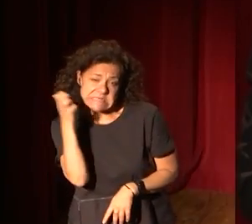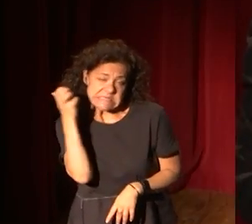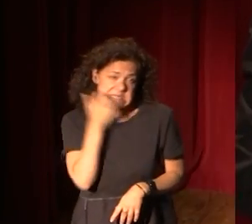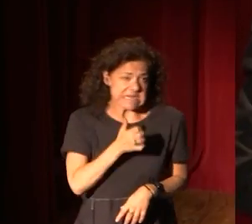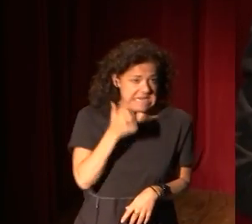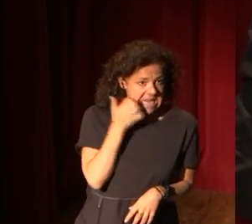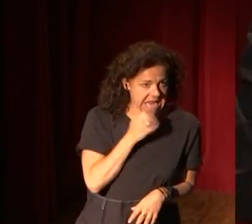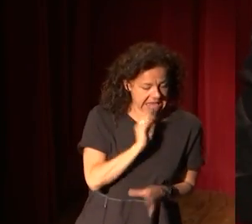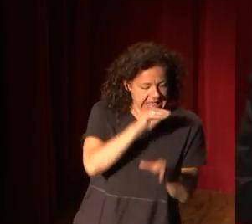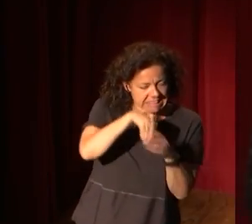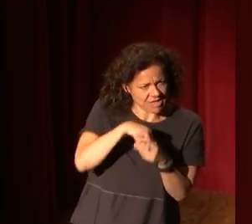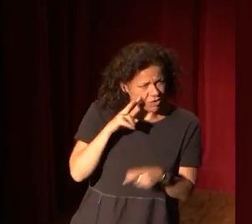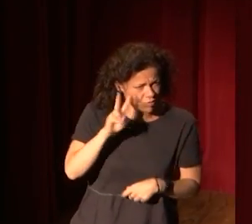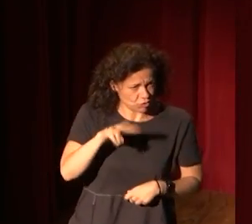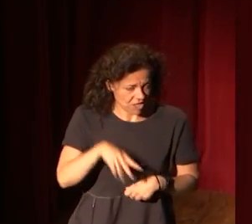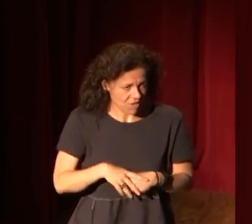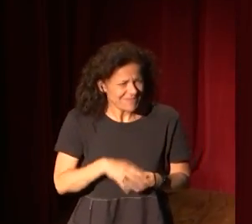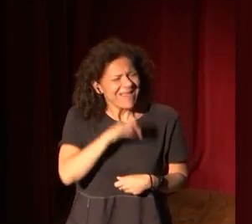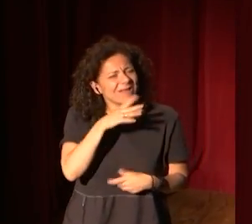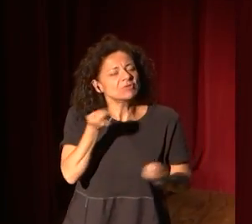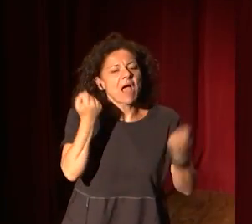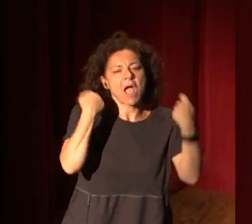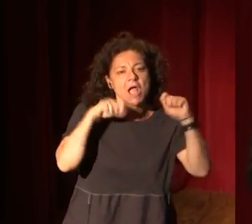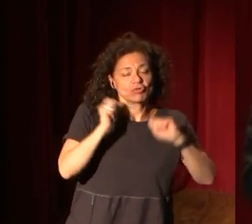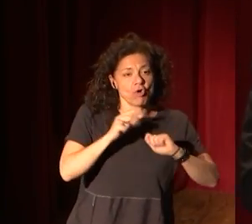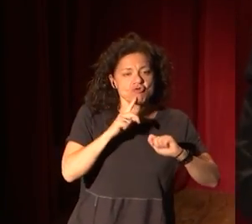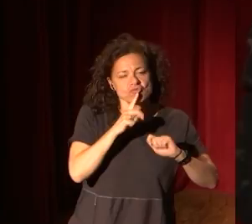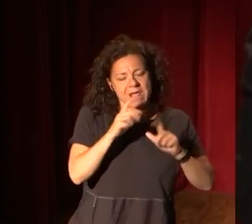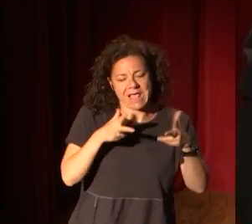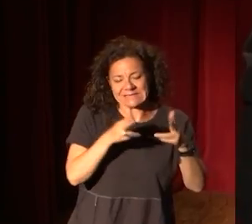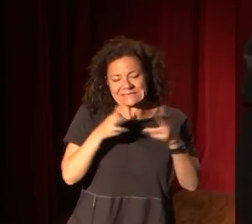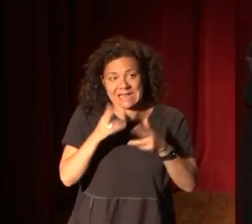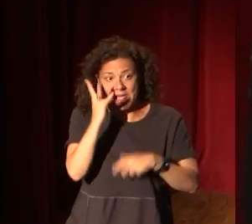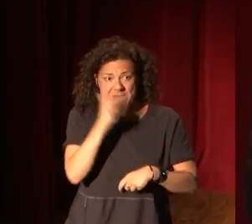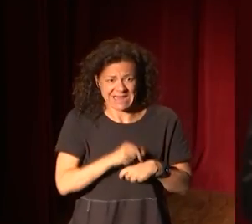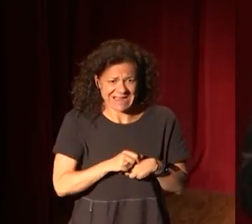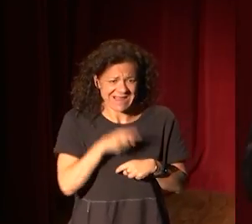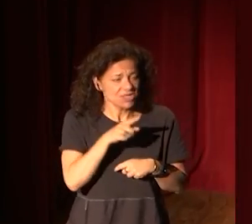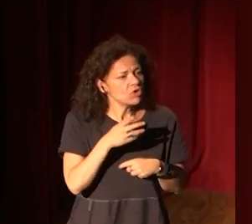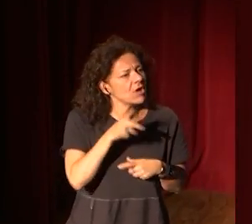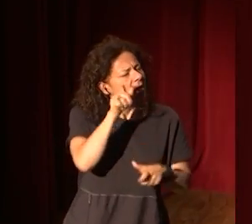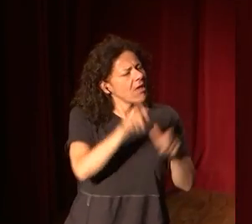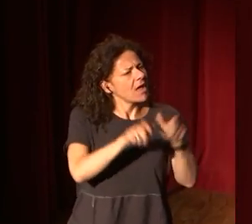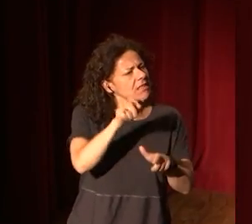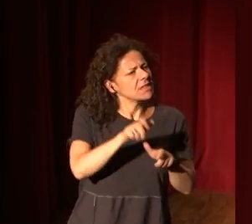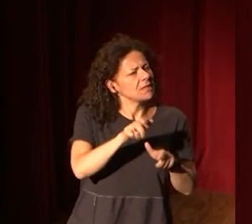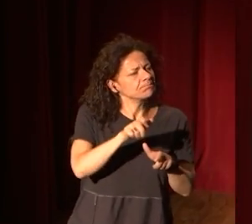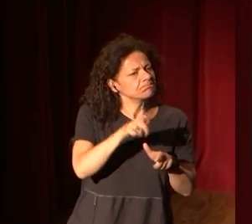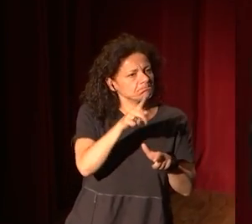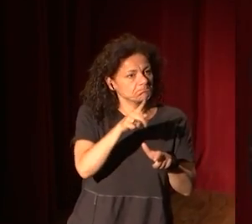los museos. Sheldon Cooper es un personaje de una serie americana que son gente como muy